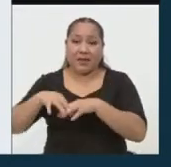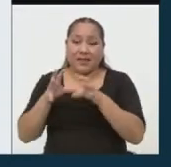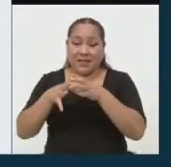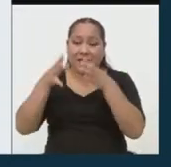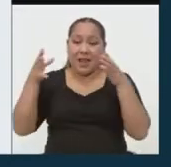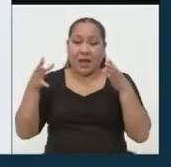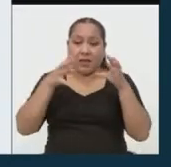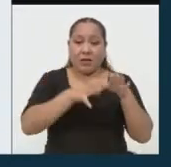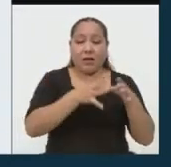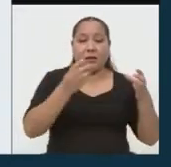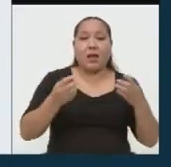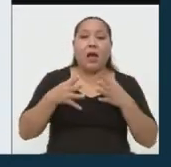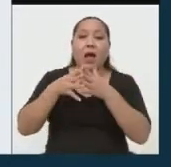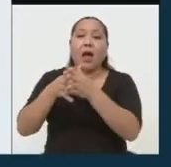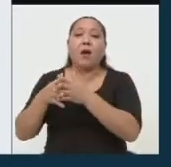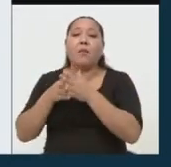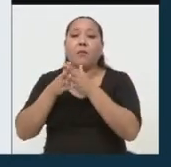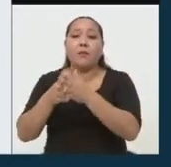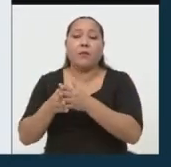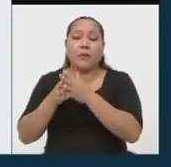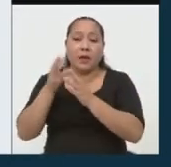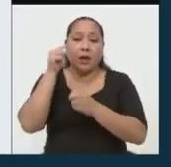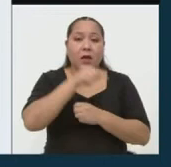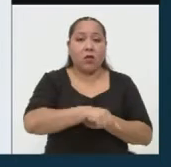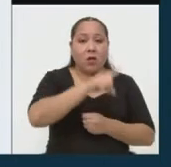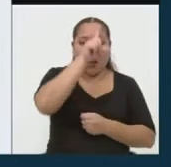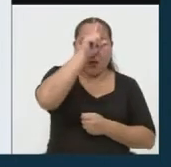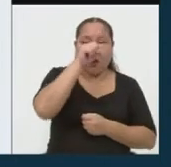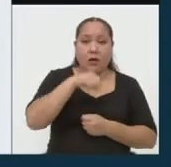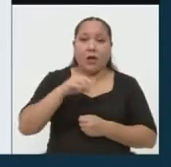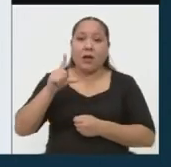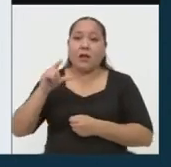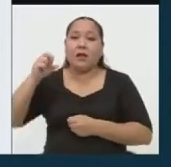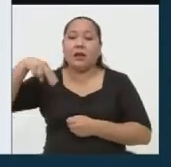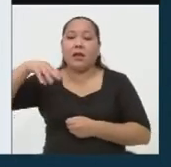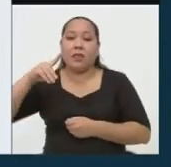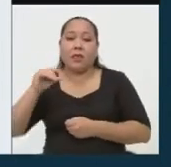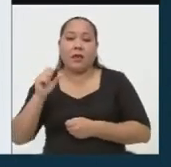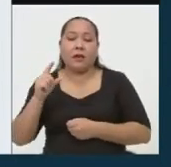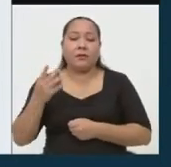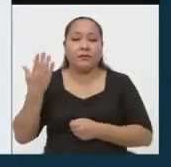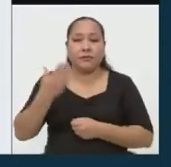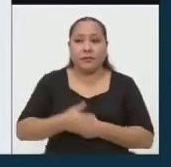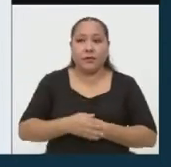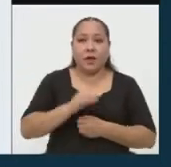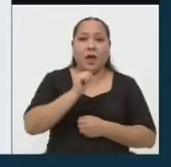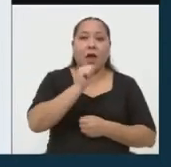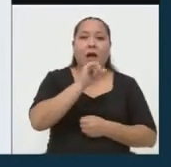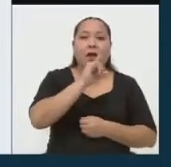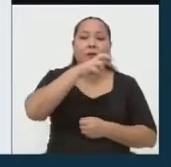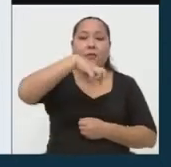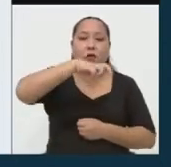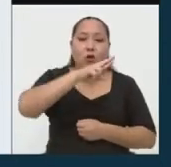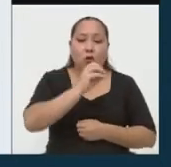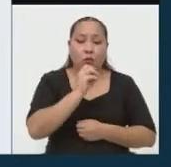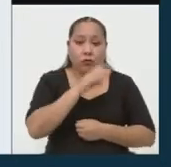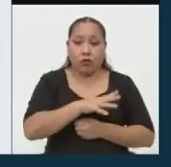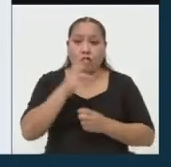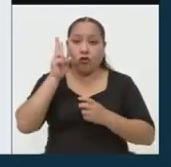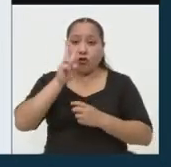norteamericano y alemán. Estamos hablando del INDE y AIR PRO, dos empresas